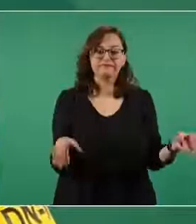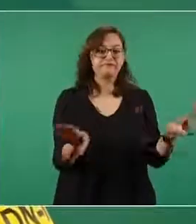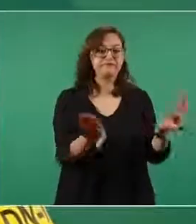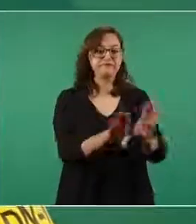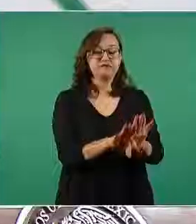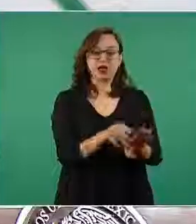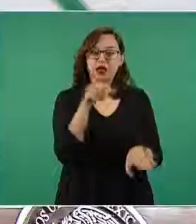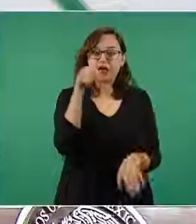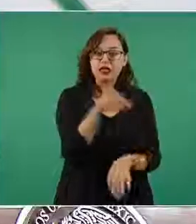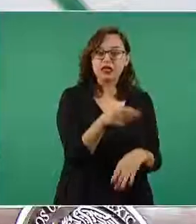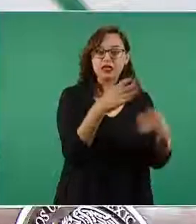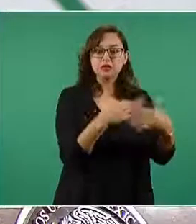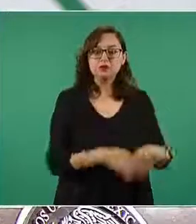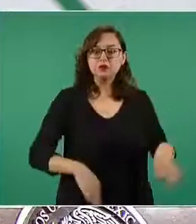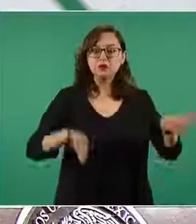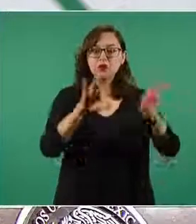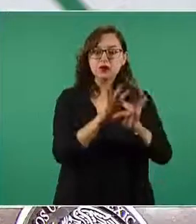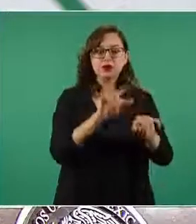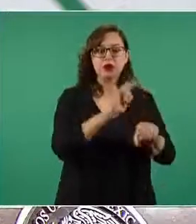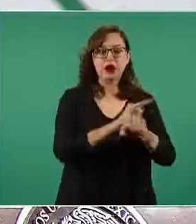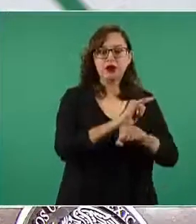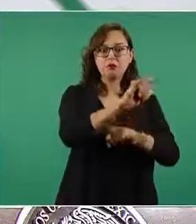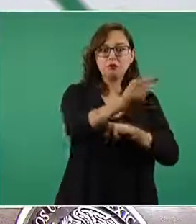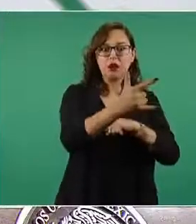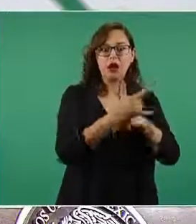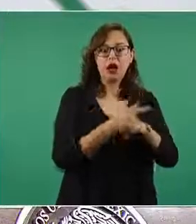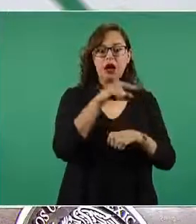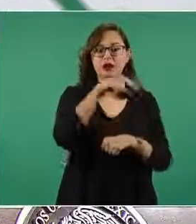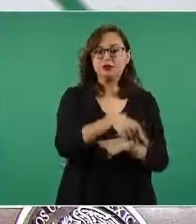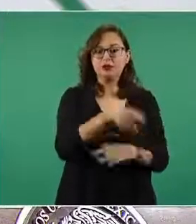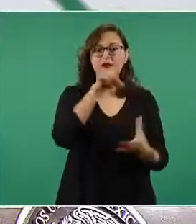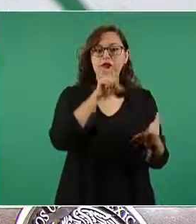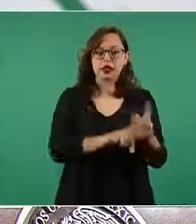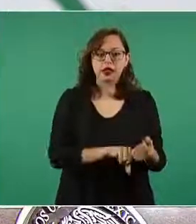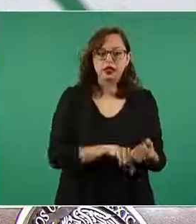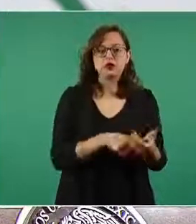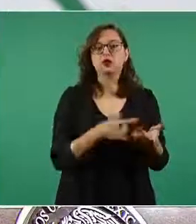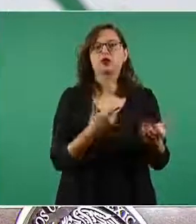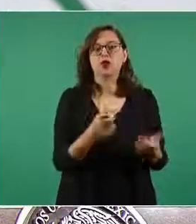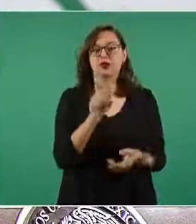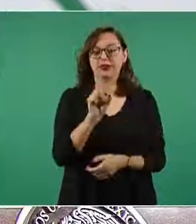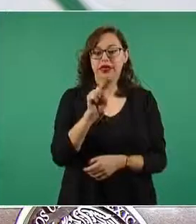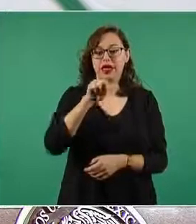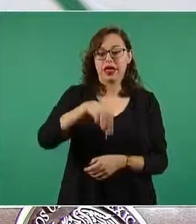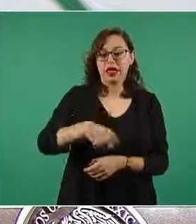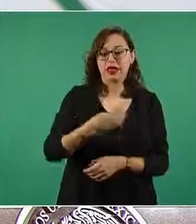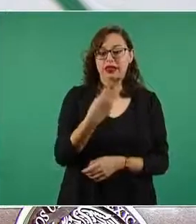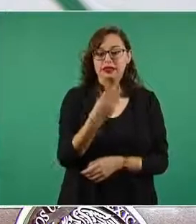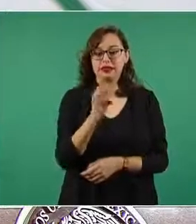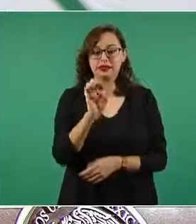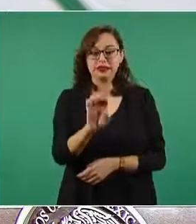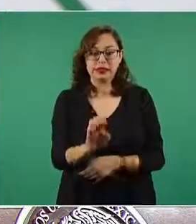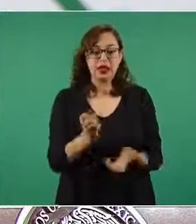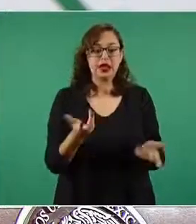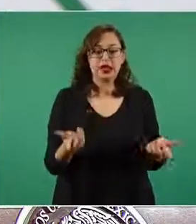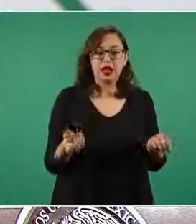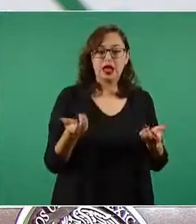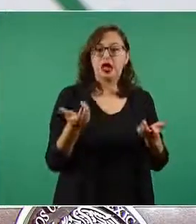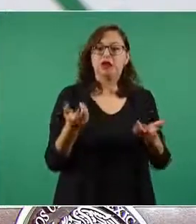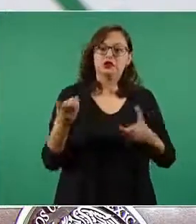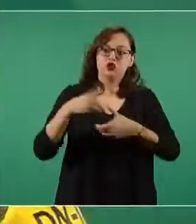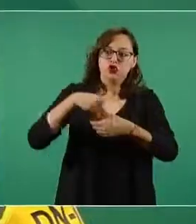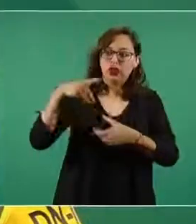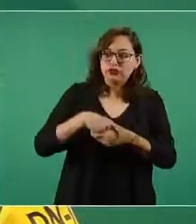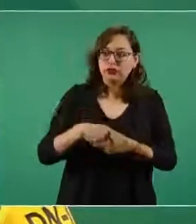aérea por ser el principal centro de acopio en la aplicación del plan de N3C cuyo objetivo